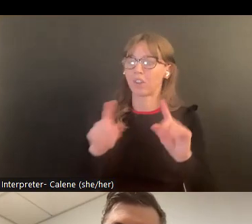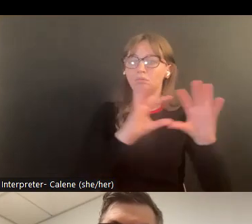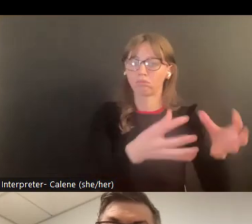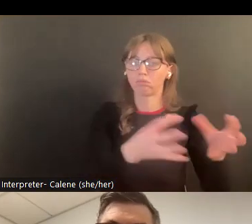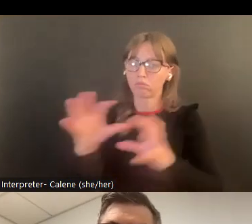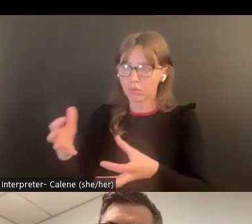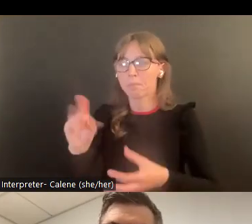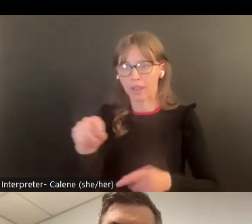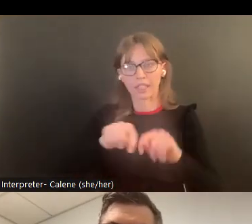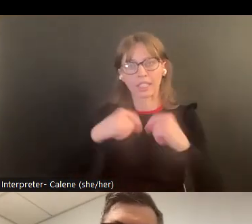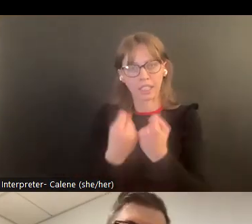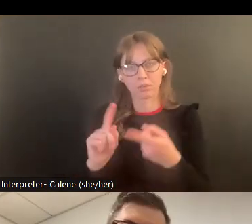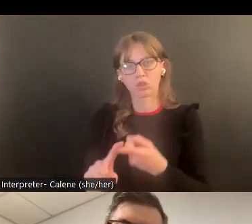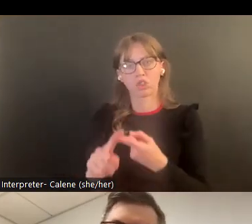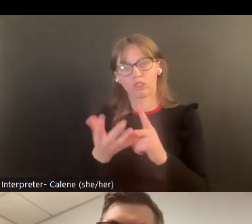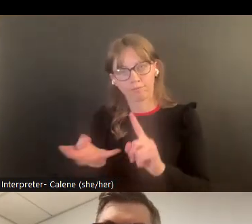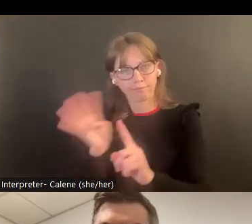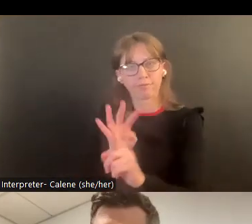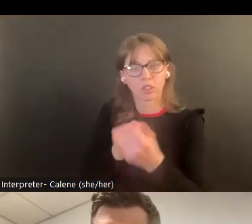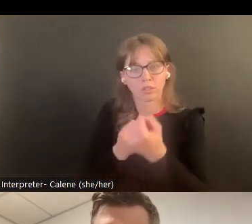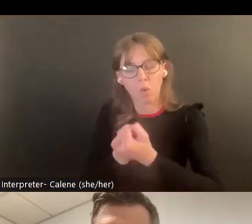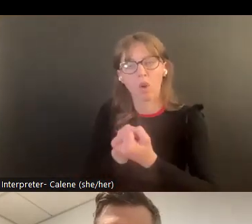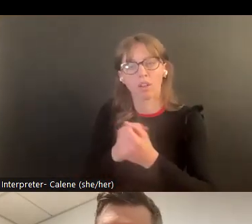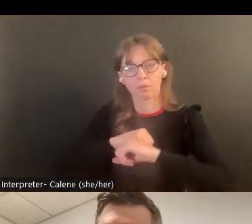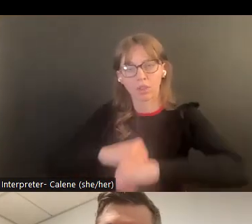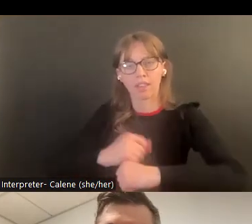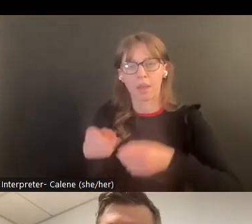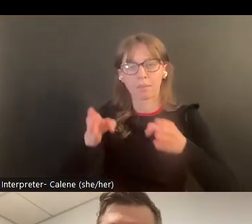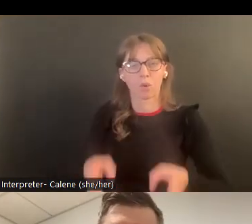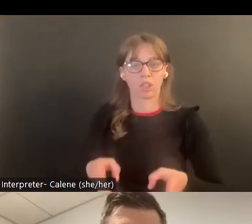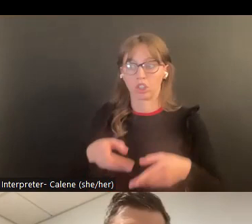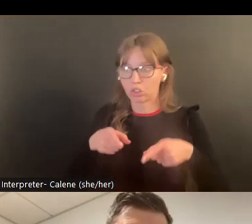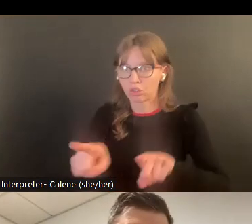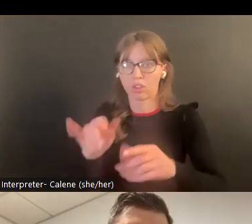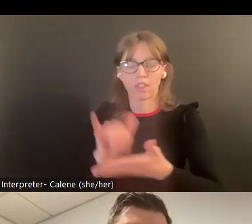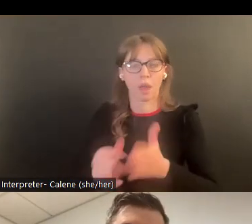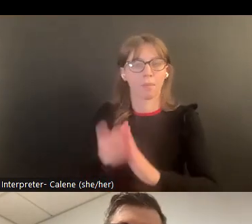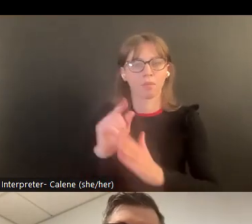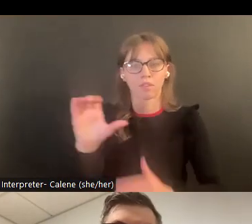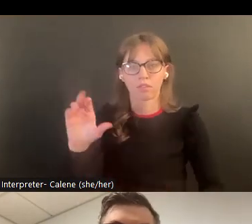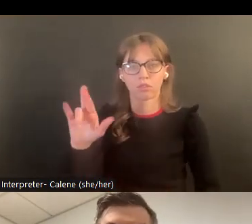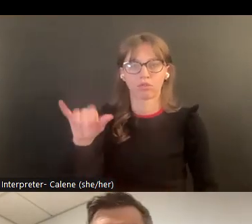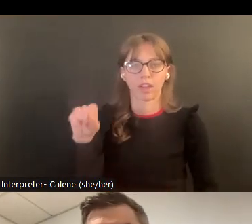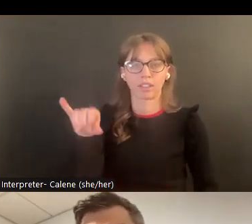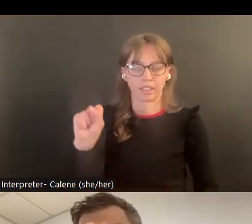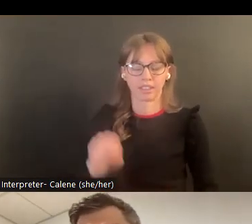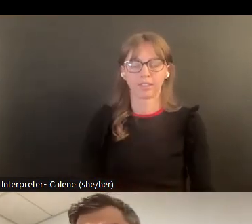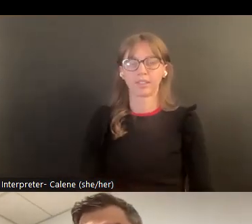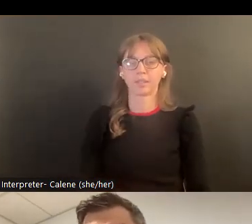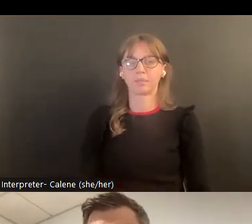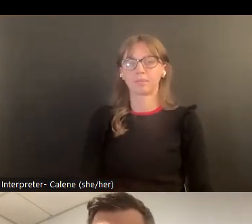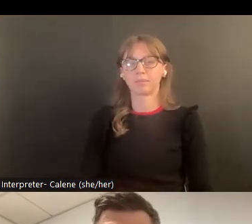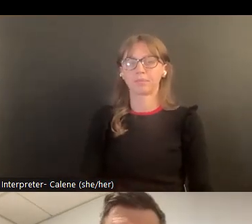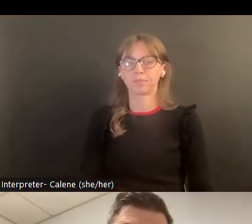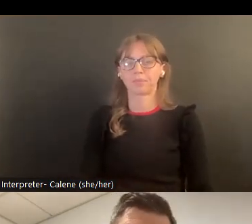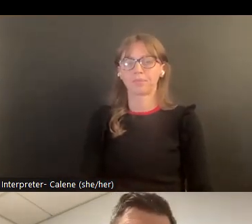lo que es agentes del orden y de cuartel que pueden entonces implementar